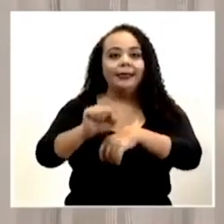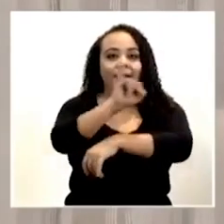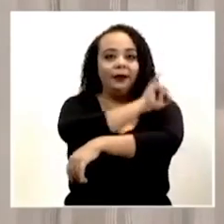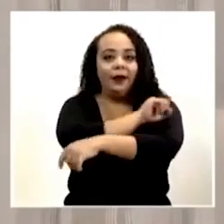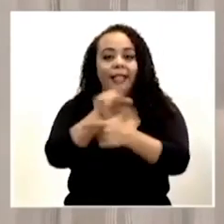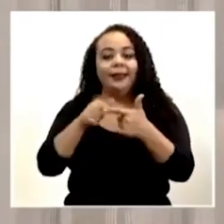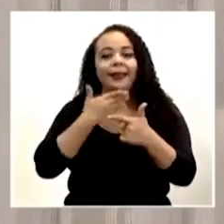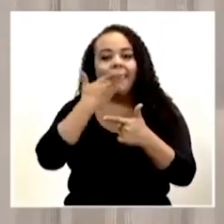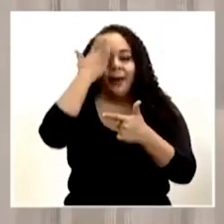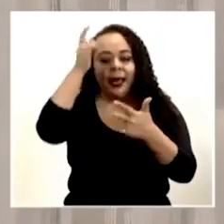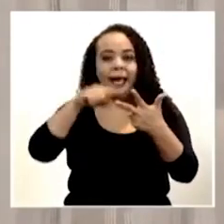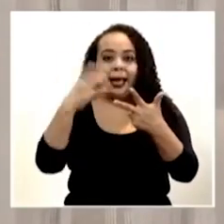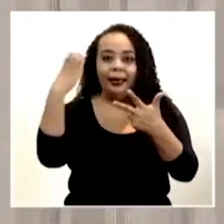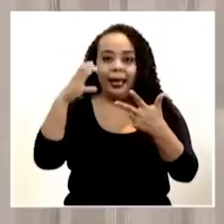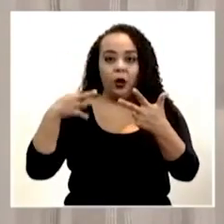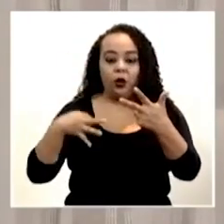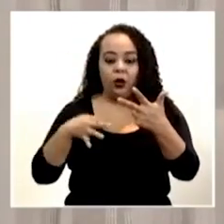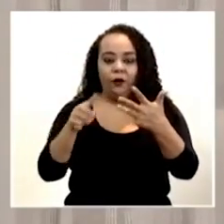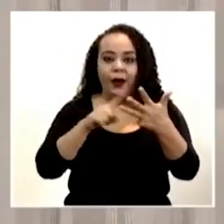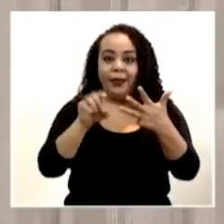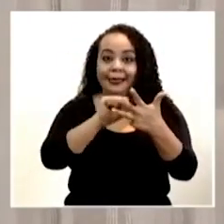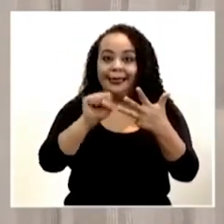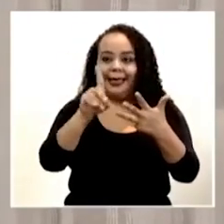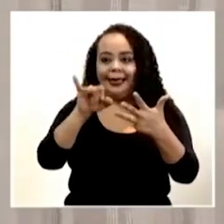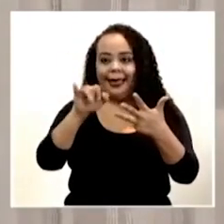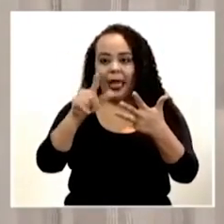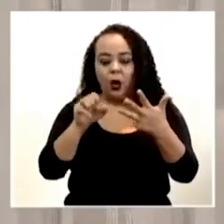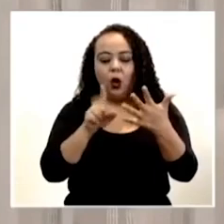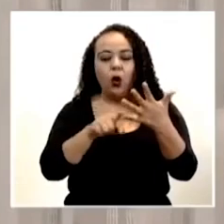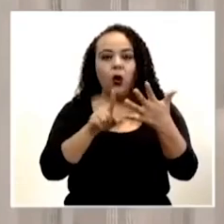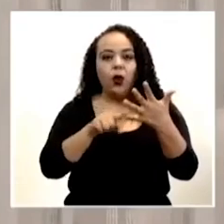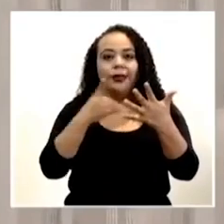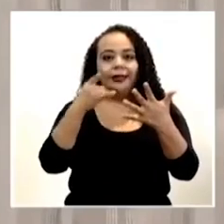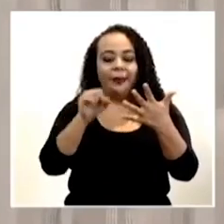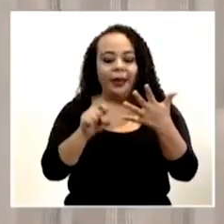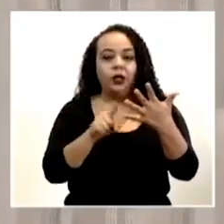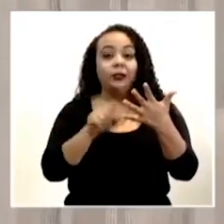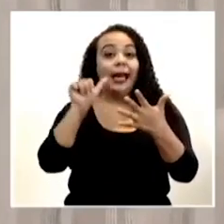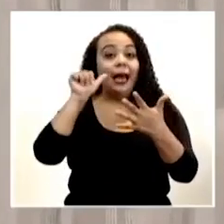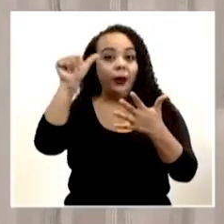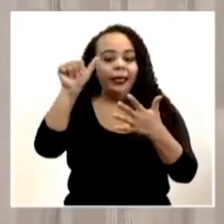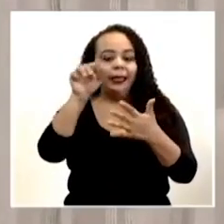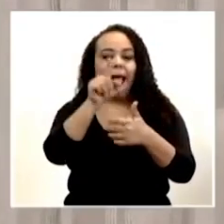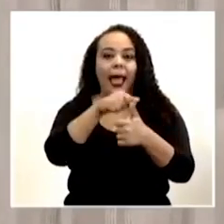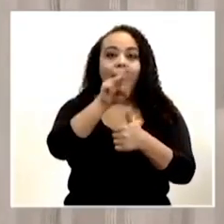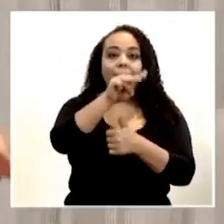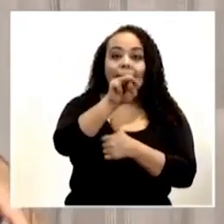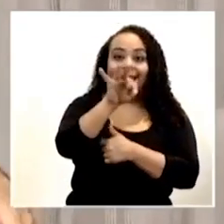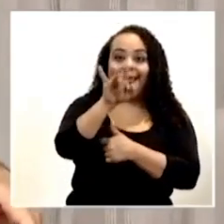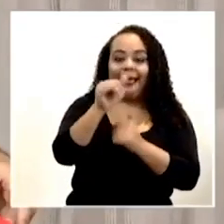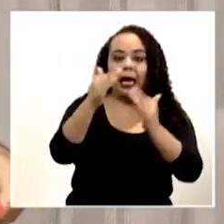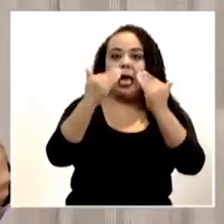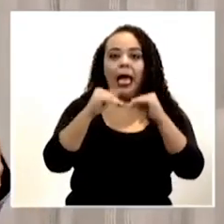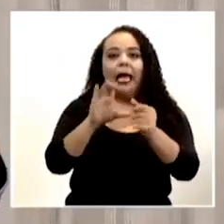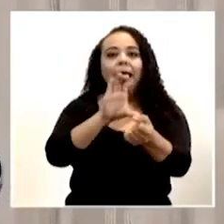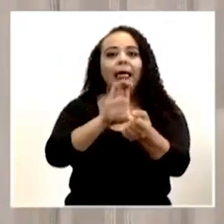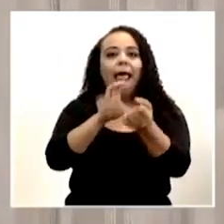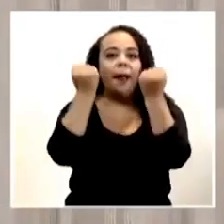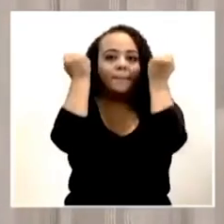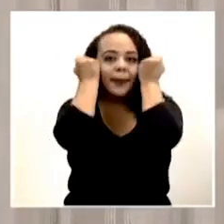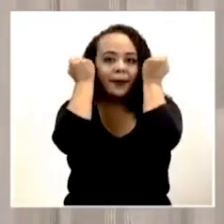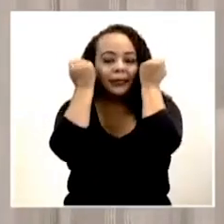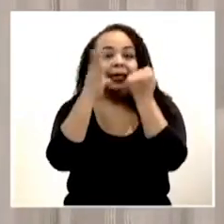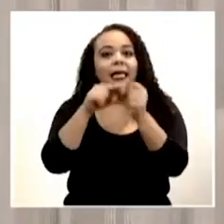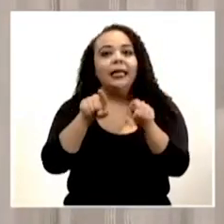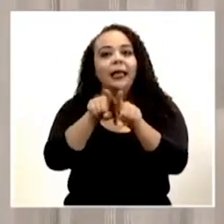Talamanca, Cartago, Turrialba, San Diego, Concepción, Desamparados 3, Salajuelita, Matina, así como la clínica de Pavas y